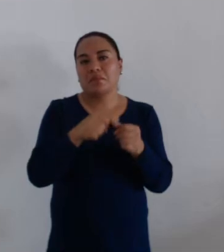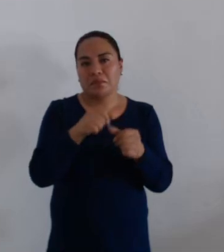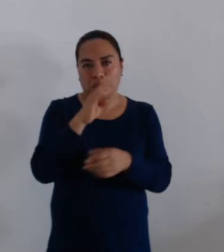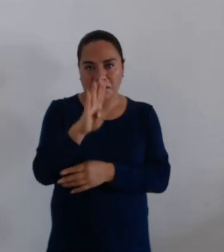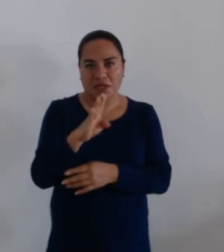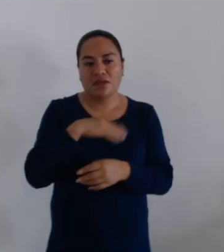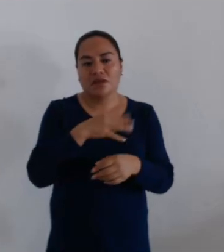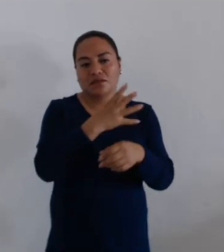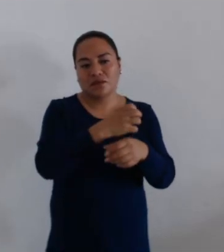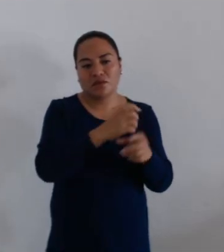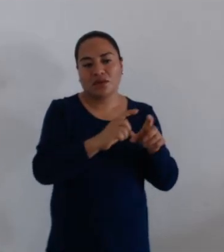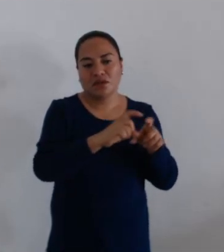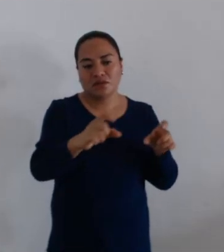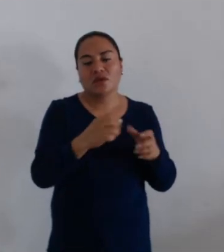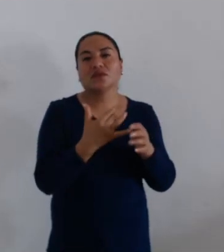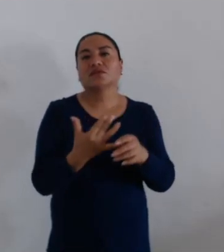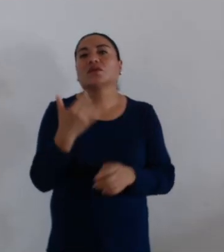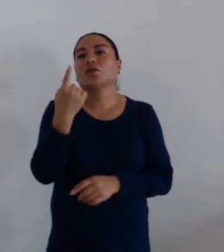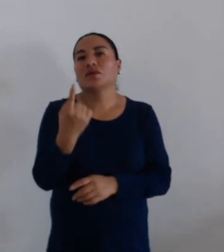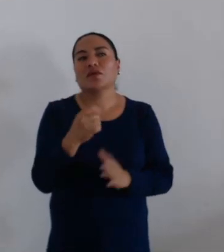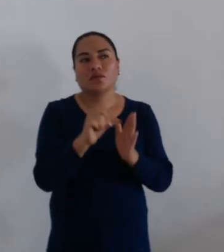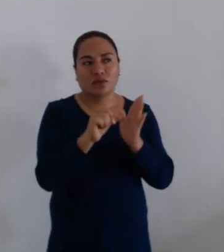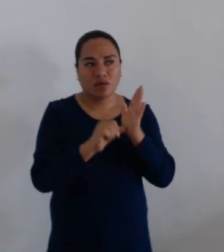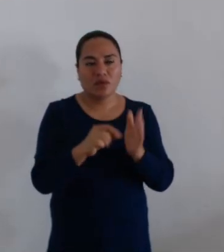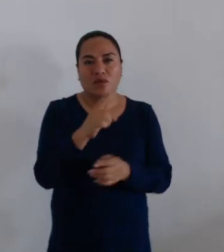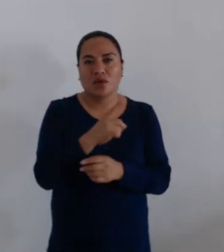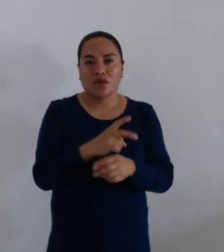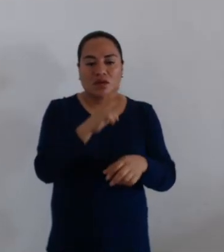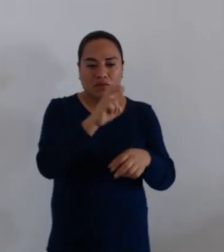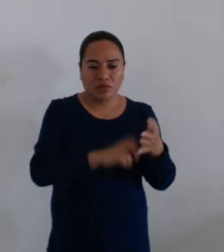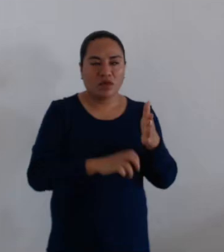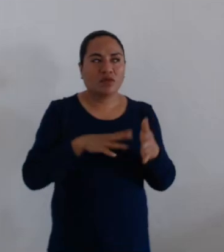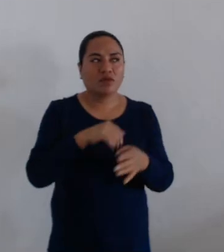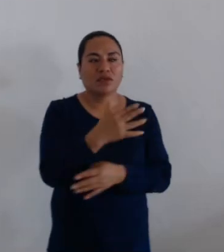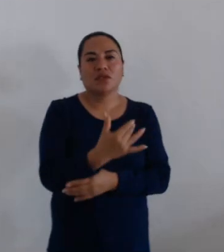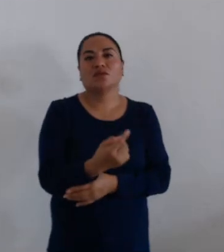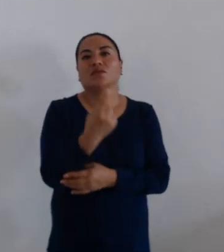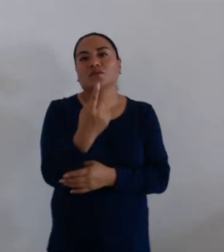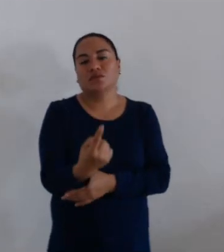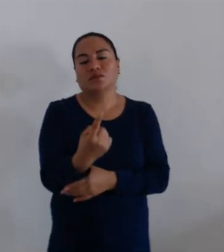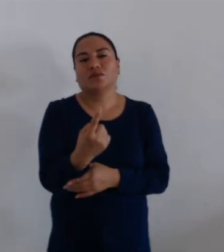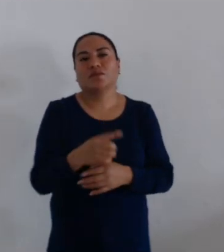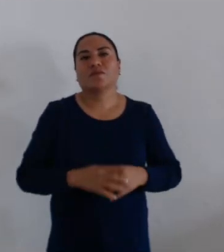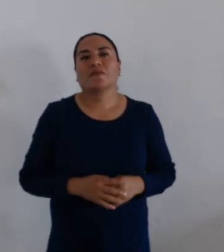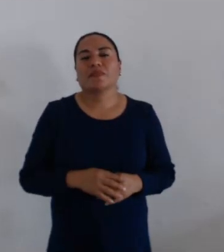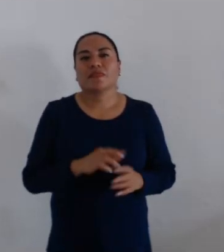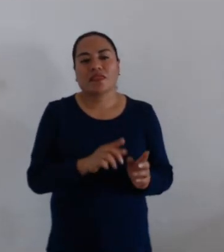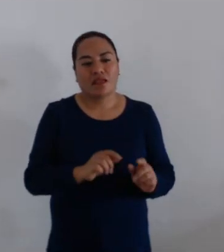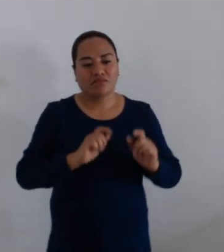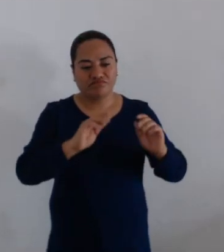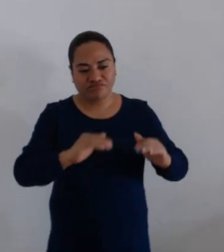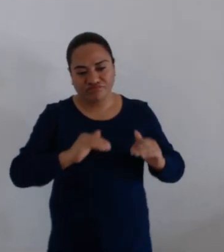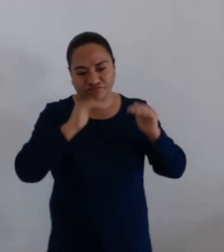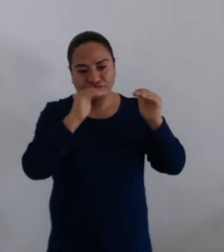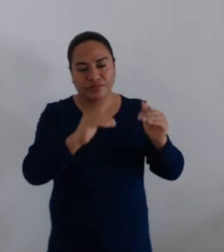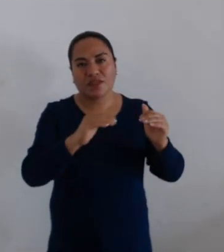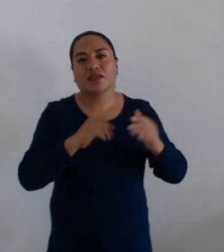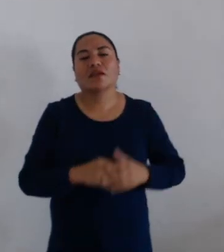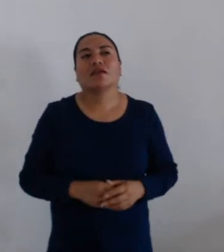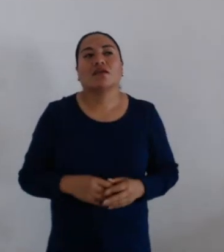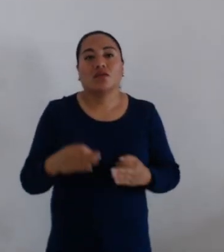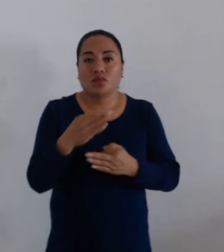fracción cuarta del artículo 51, se deroga en la fracción octava del artículo 51, recorriéndose la subsecuente,